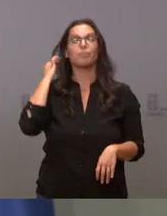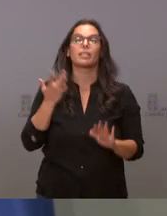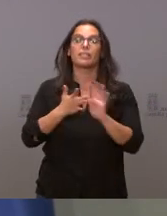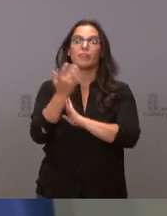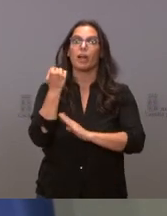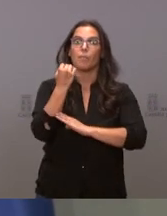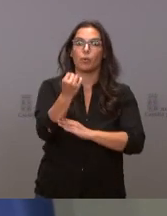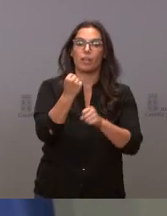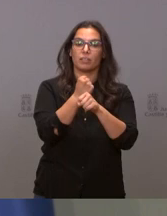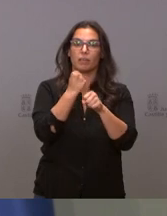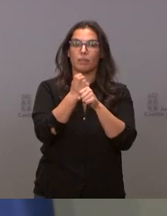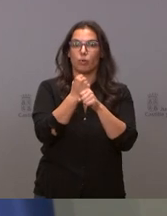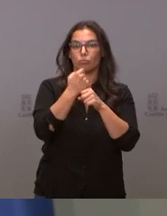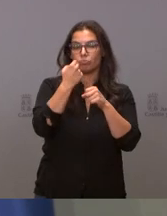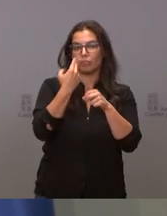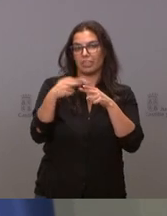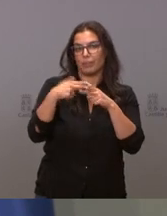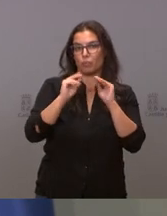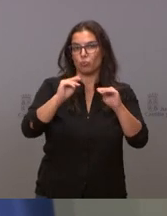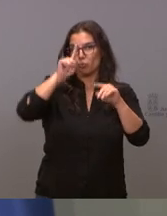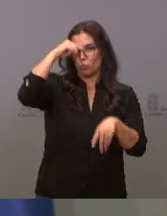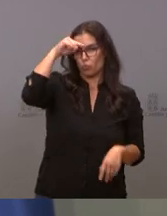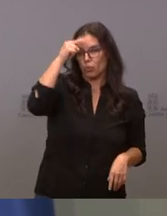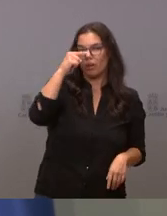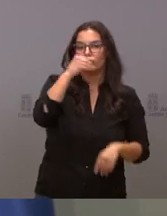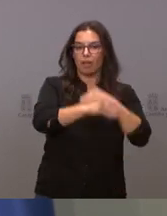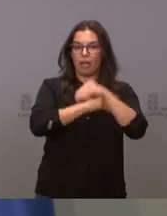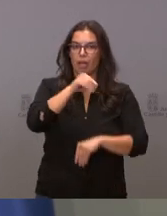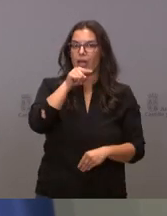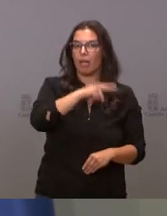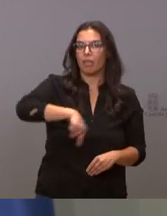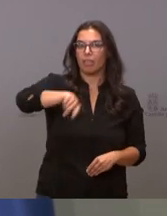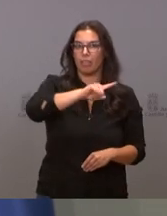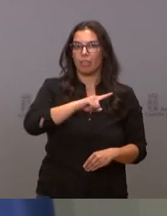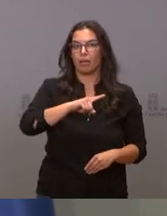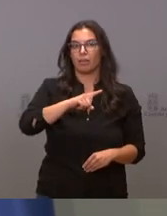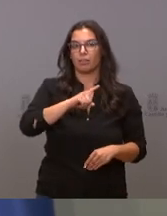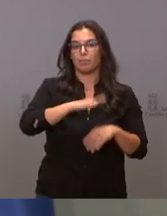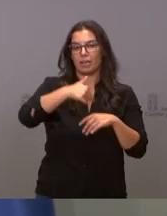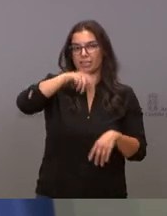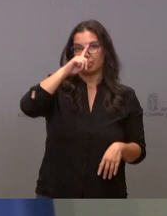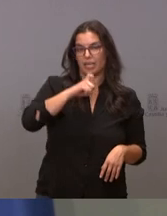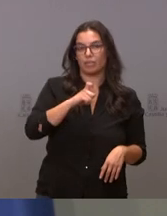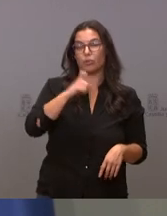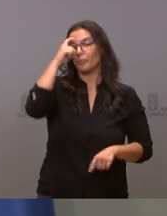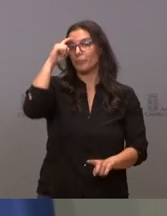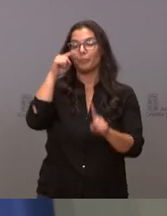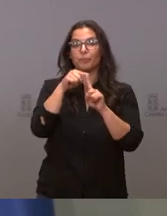la actividad cultural que realiza esta sección durante el año 2021 con el